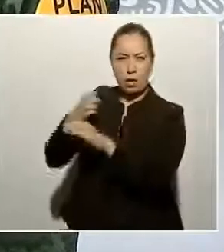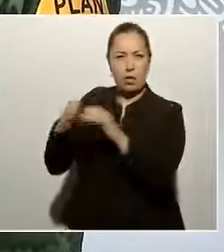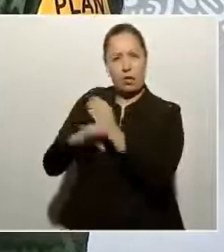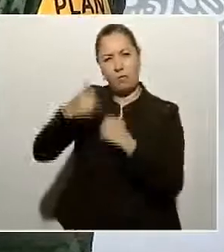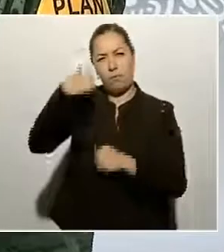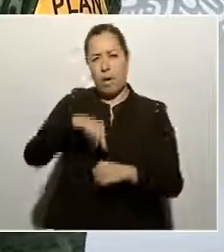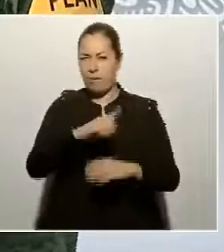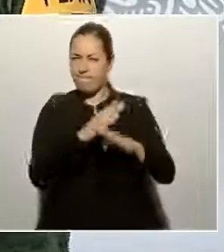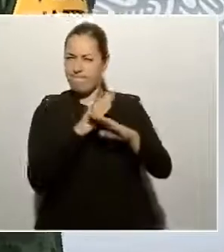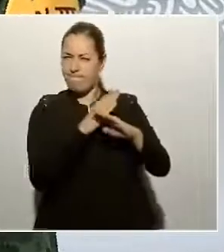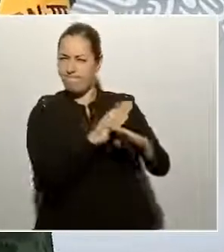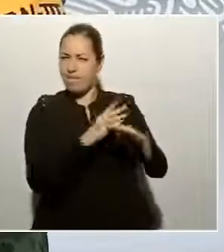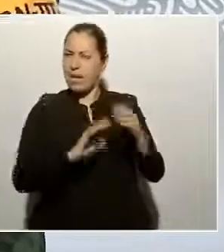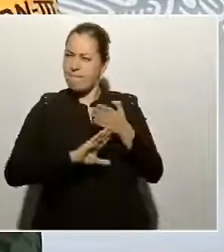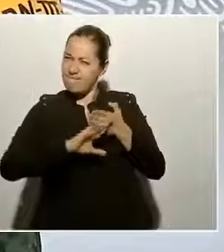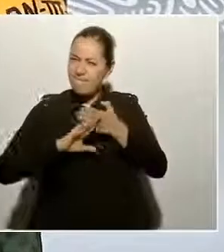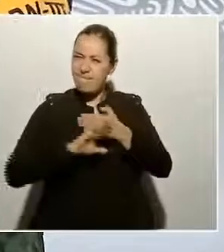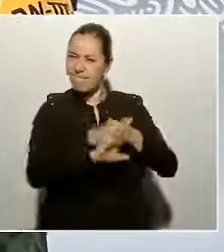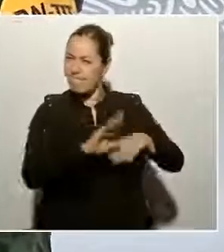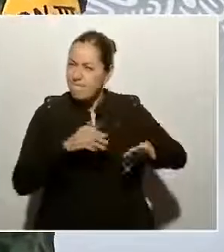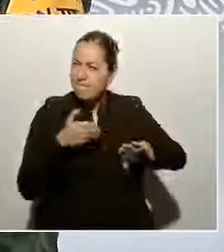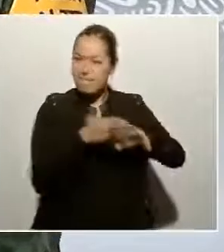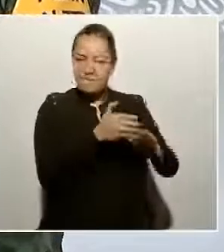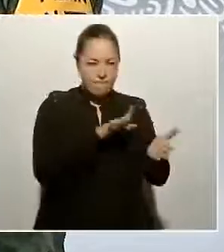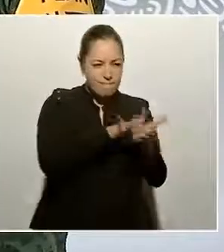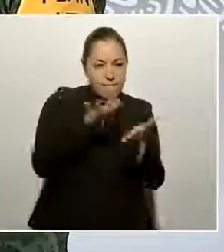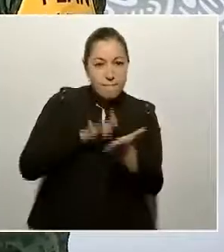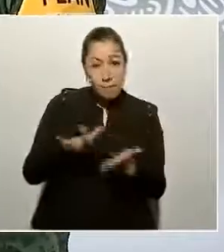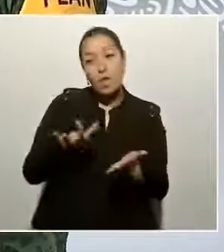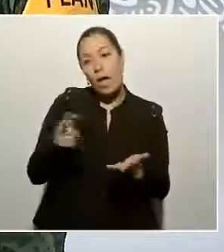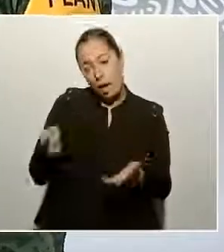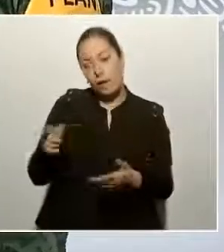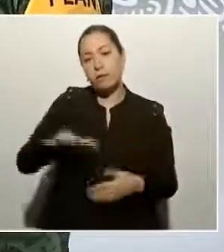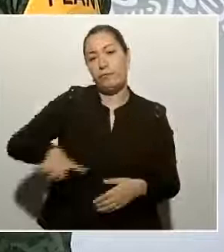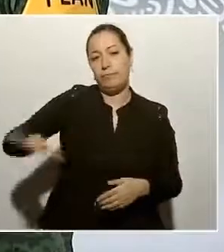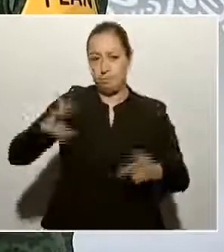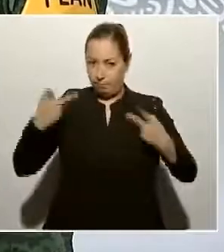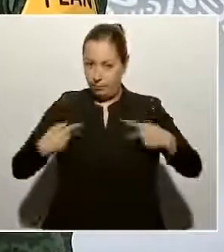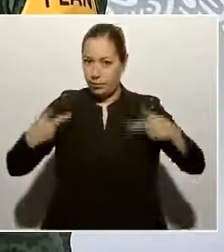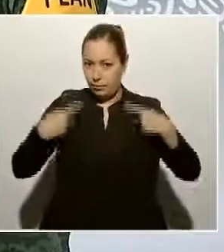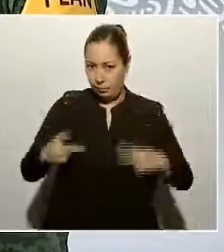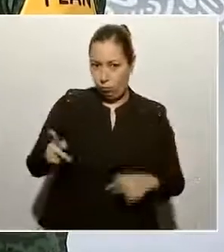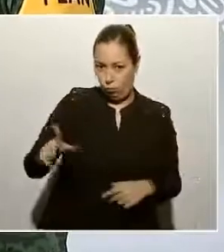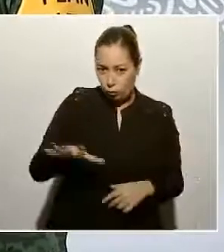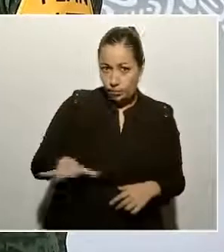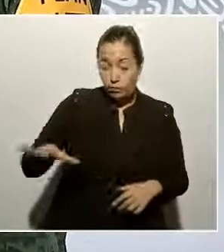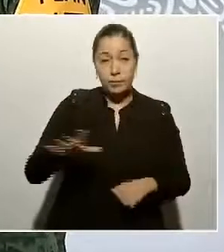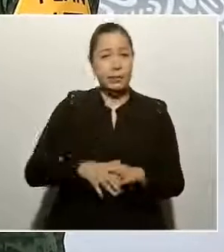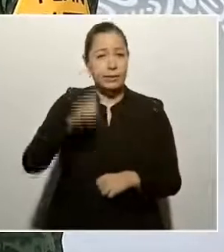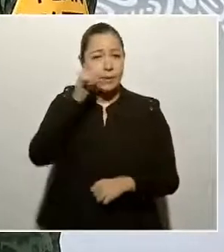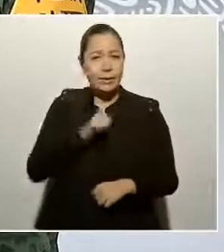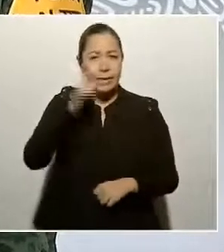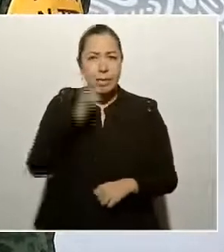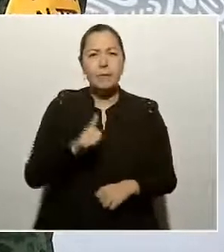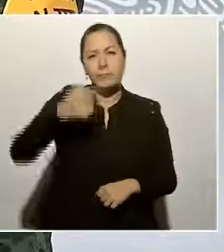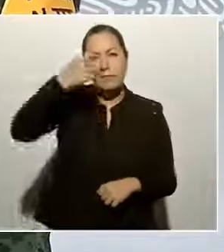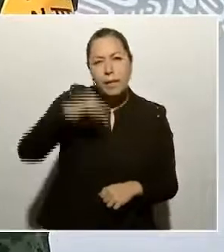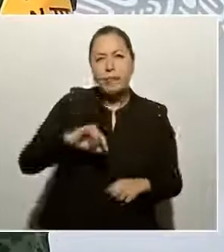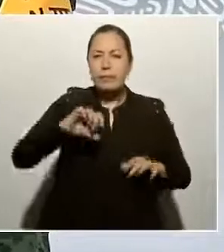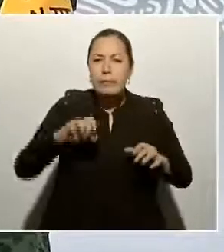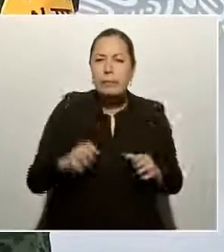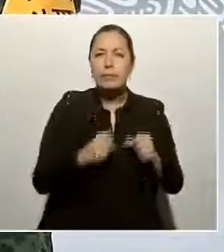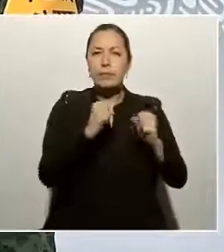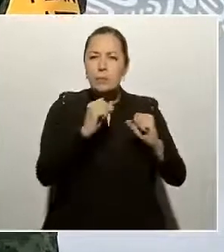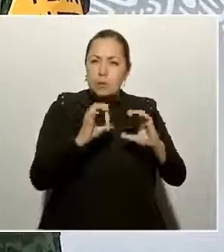a la población. Siempre con el enfoque de salvaguardar la vida, integridad, seguridad,